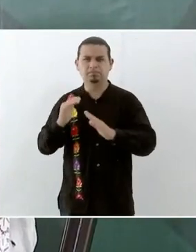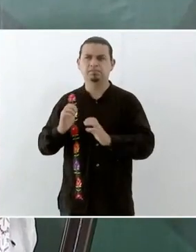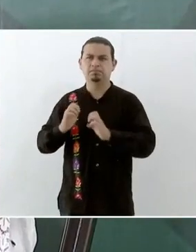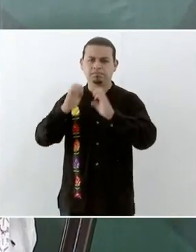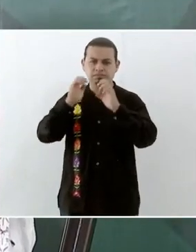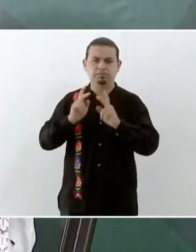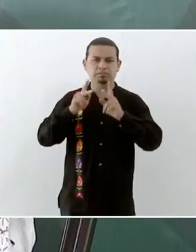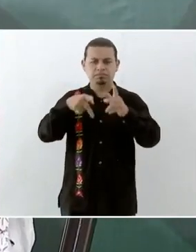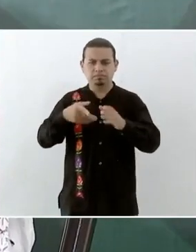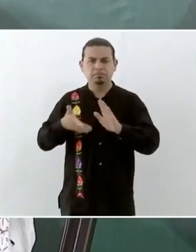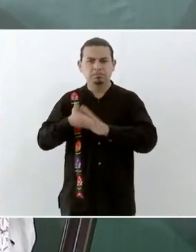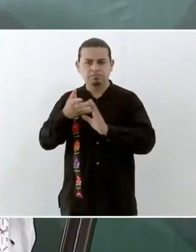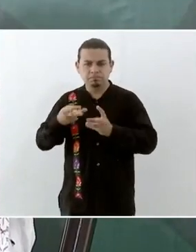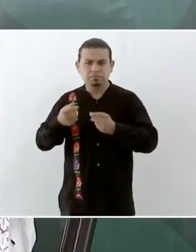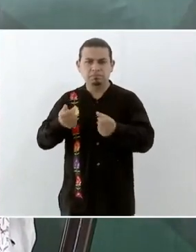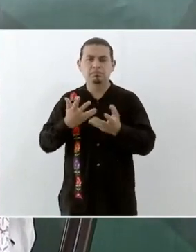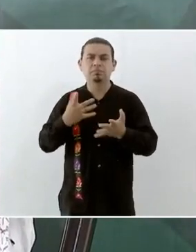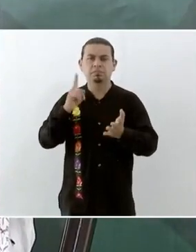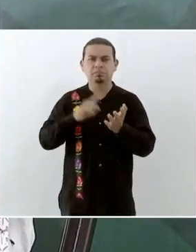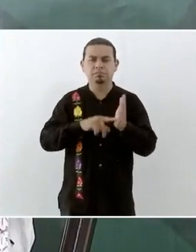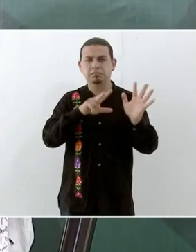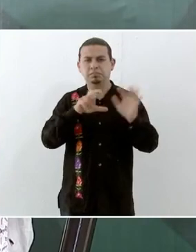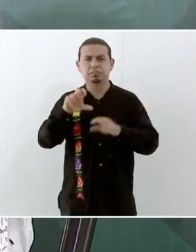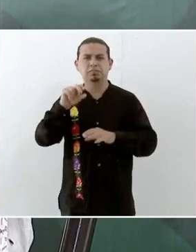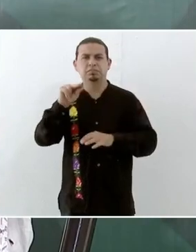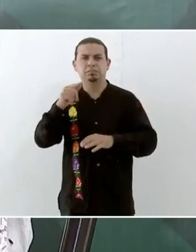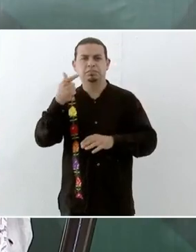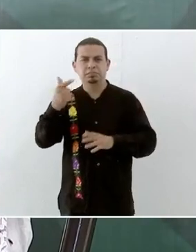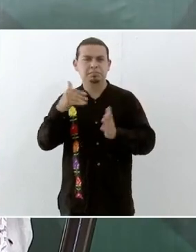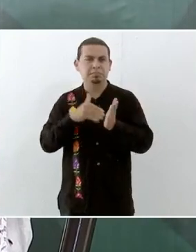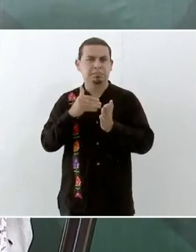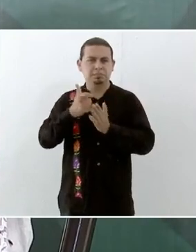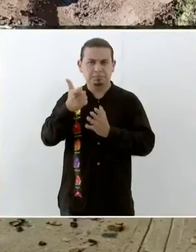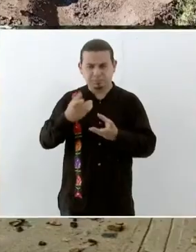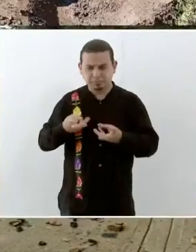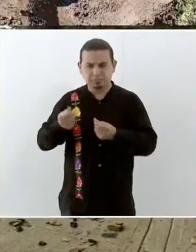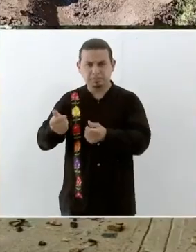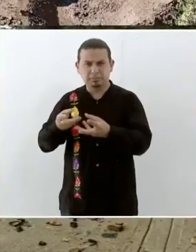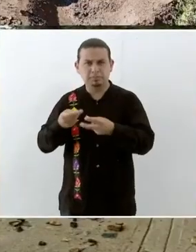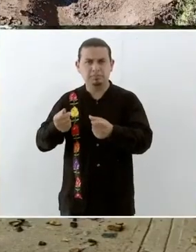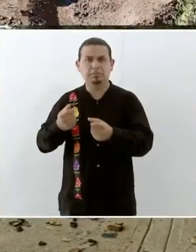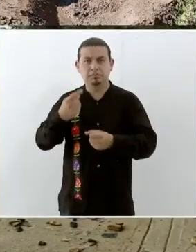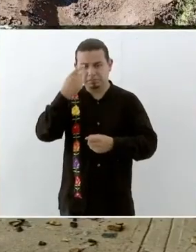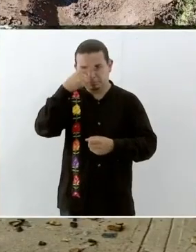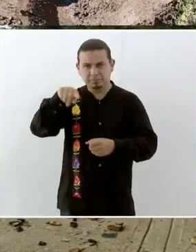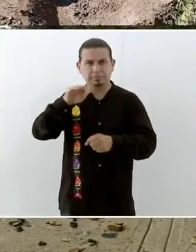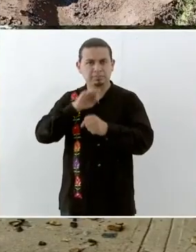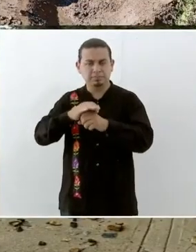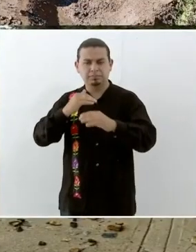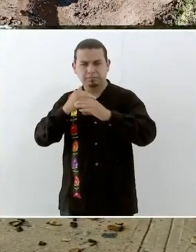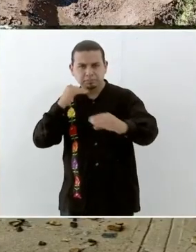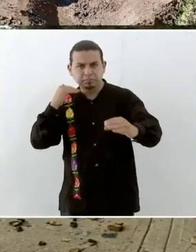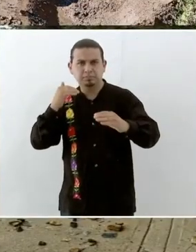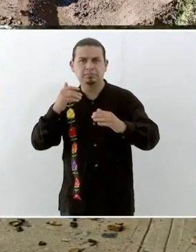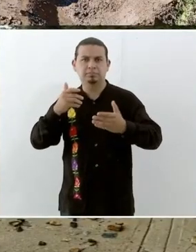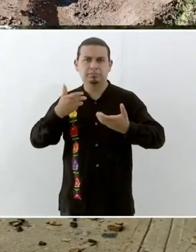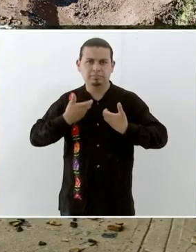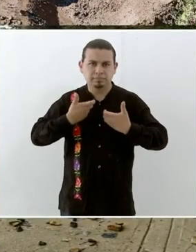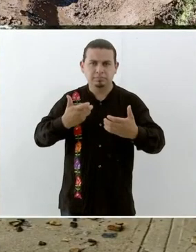puentes se va a invertir 1.887 millones de pesos estas carreteras